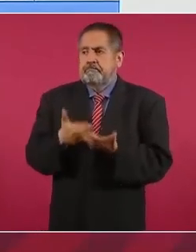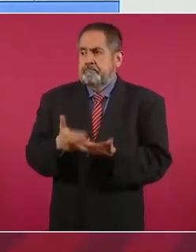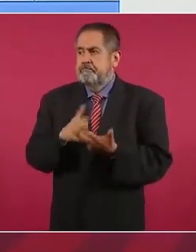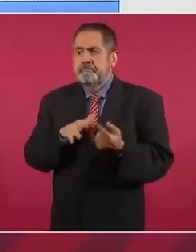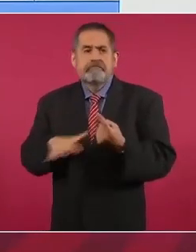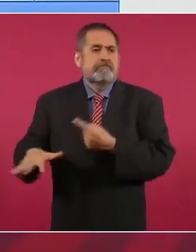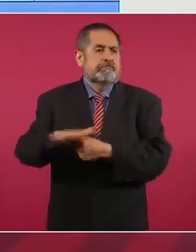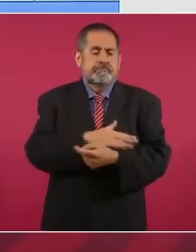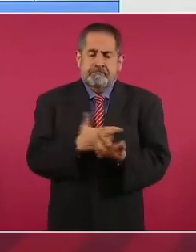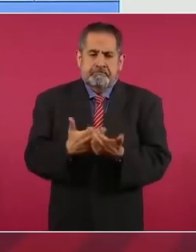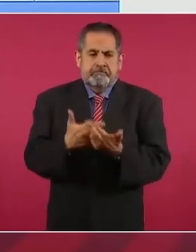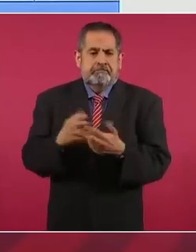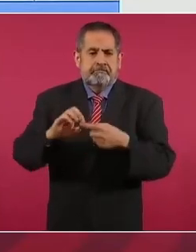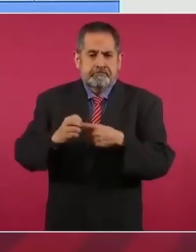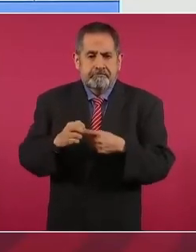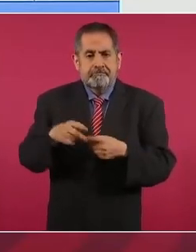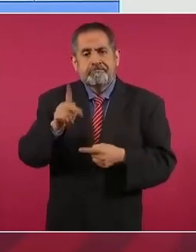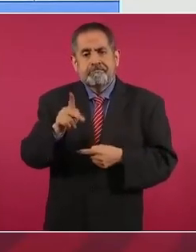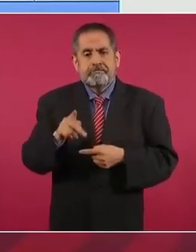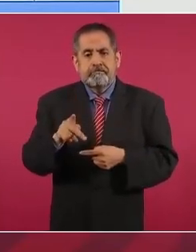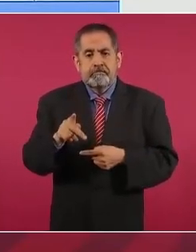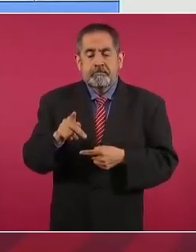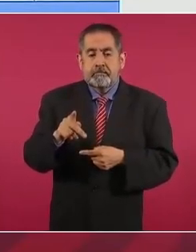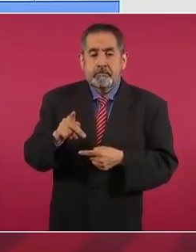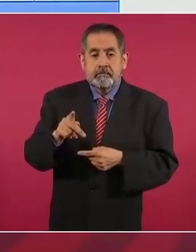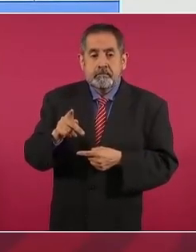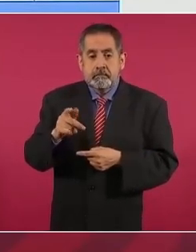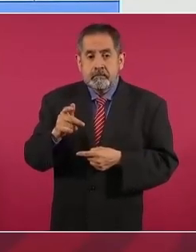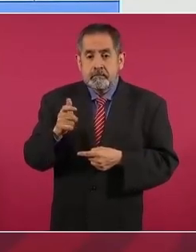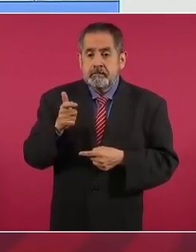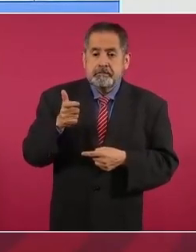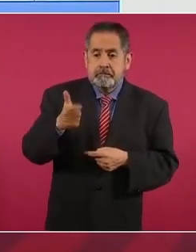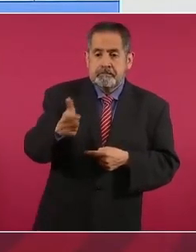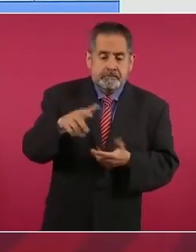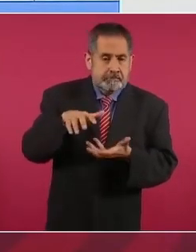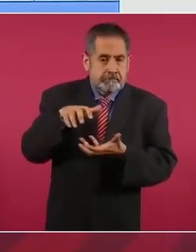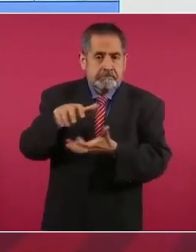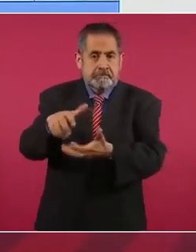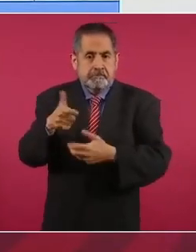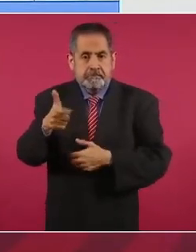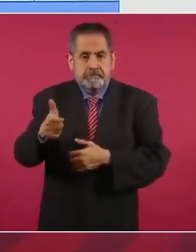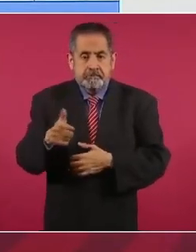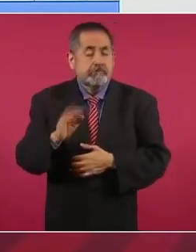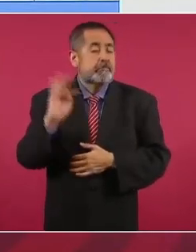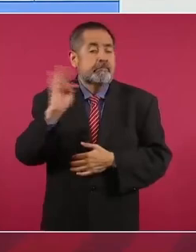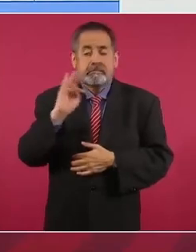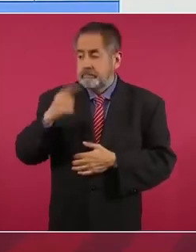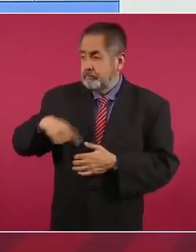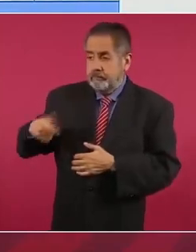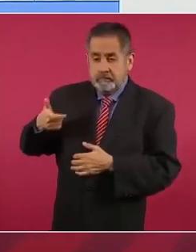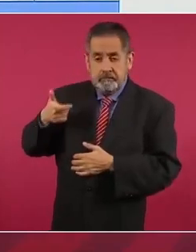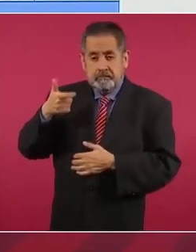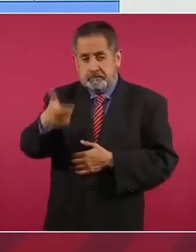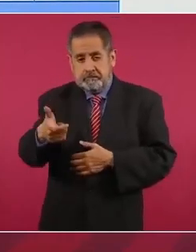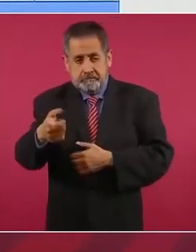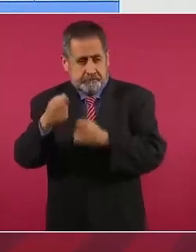pero ahora le están pagando más que el precio de garantía. Pero si quitamos el precio de garantía,